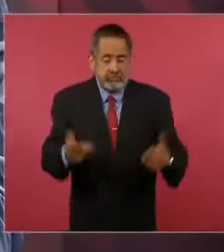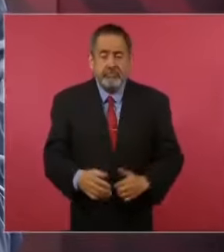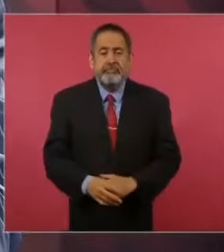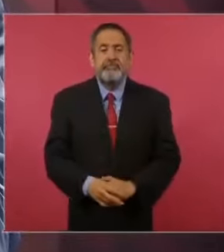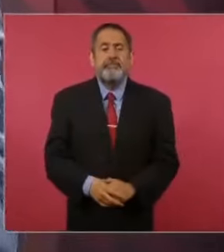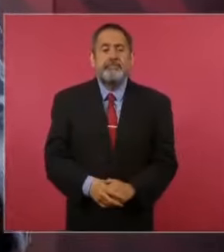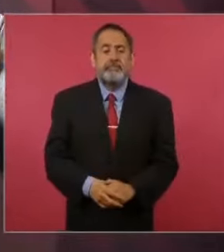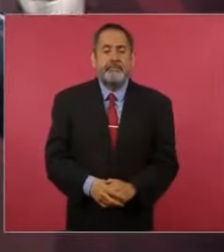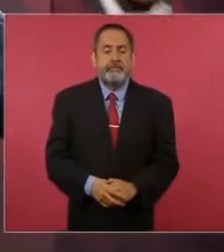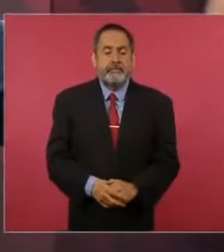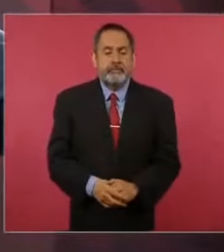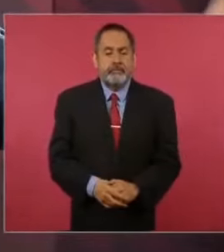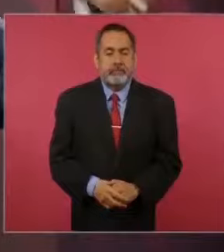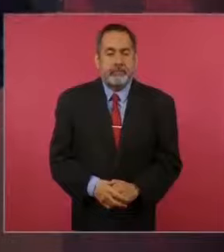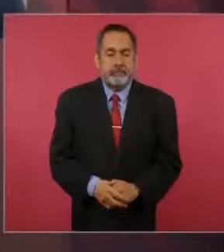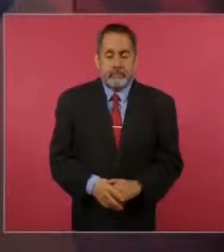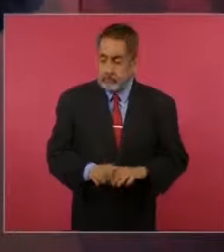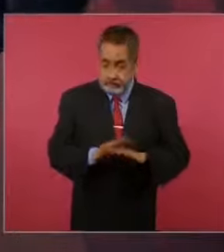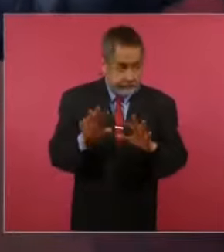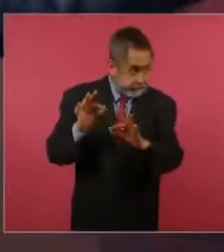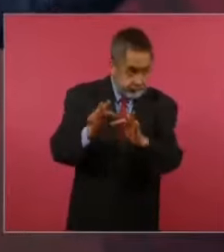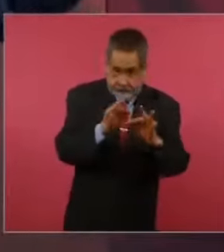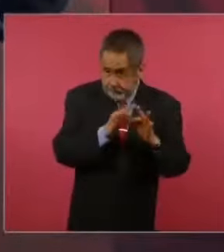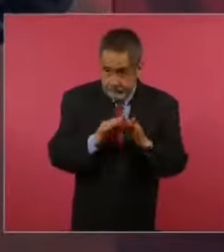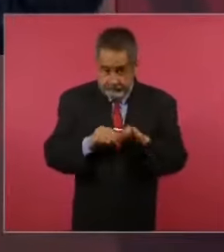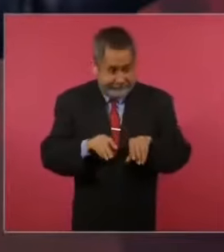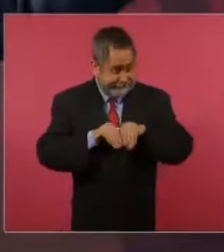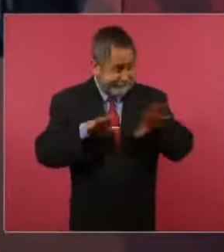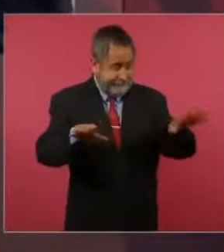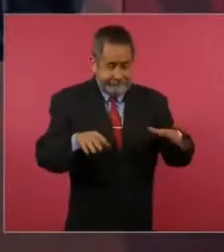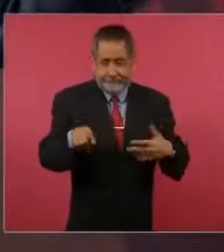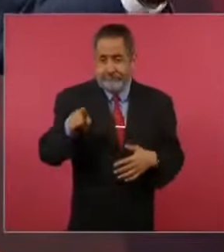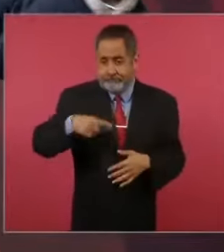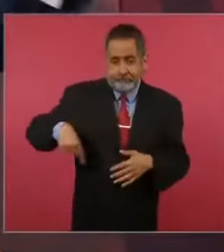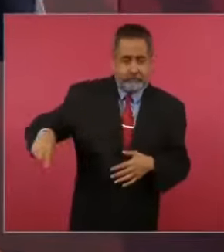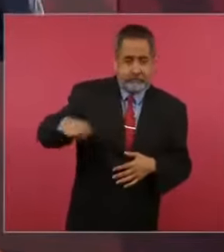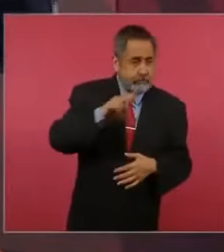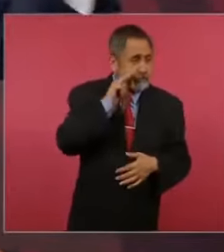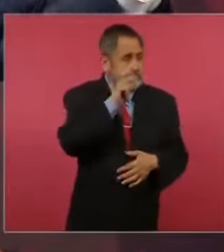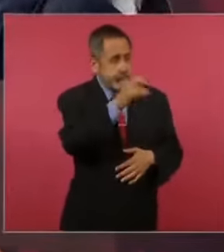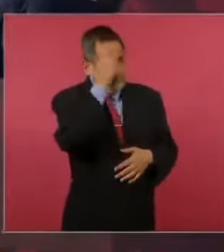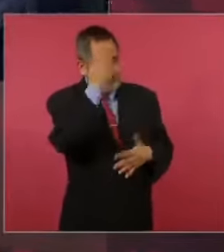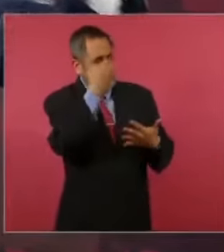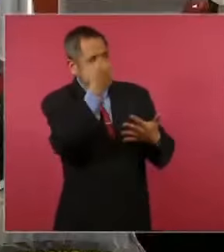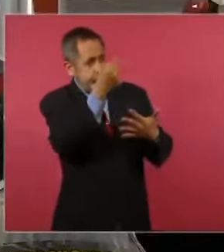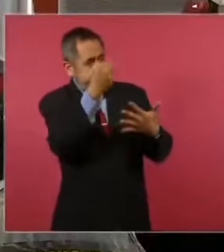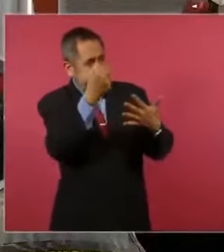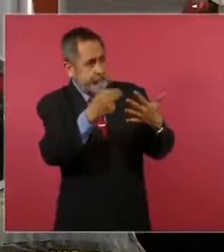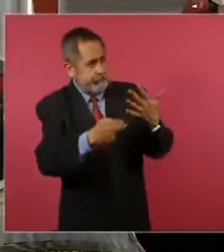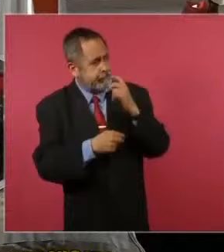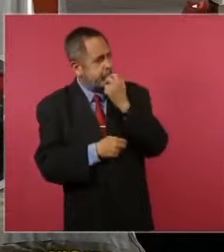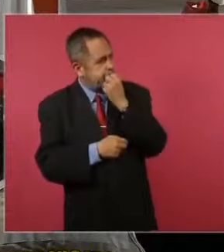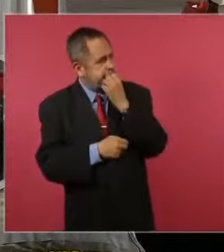Y que ya cuando todos estemos informados